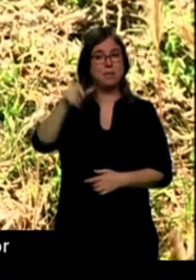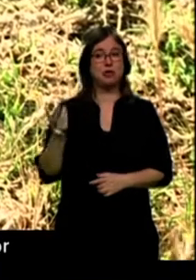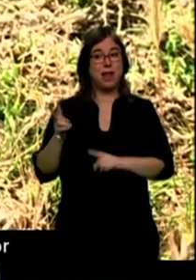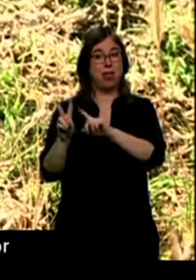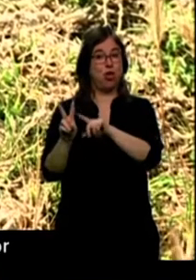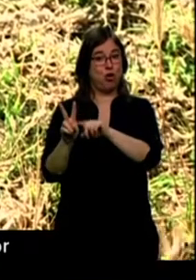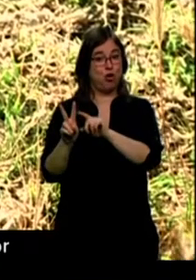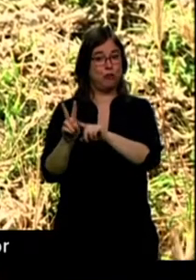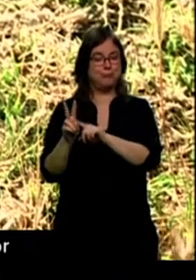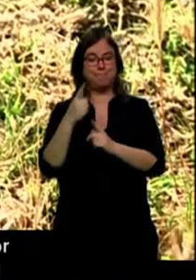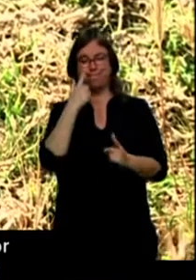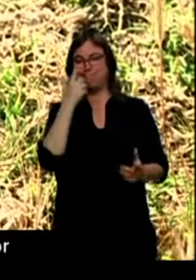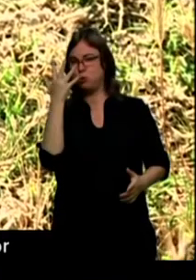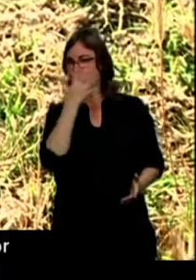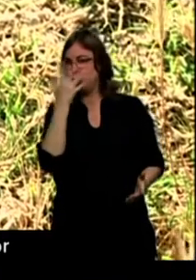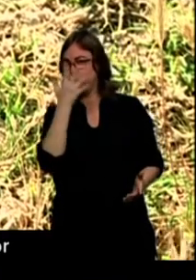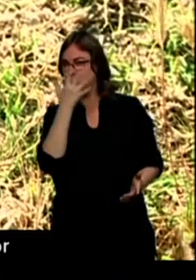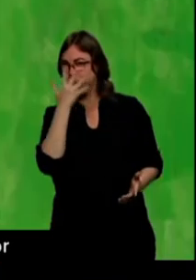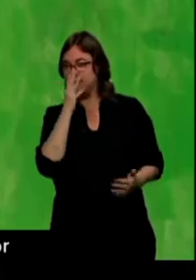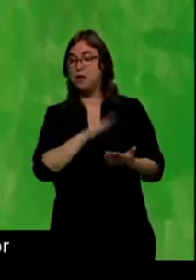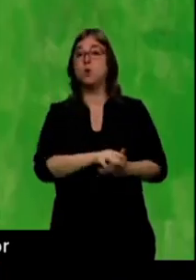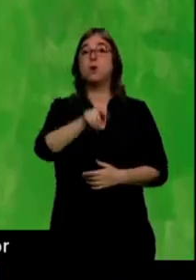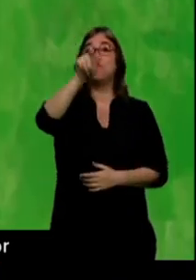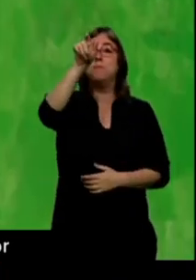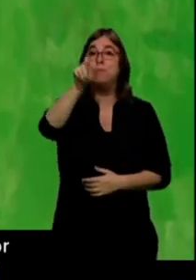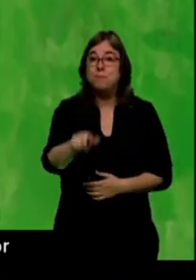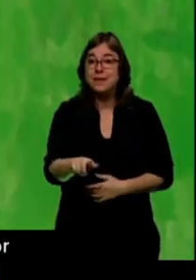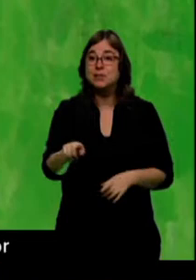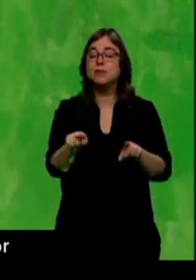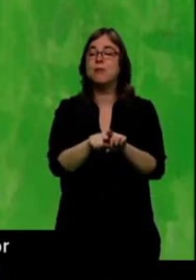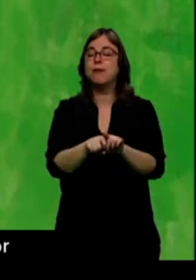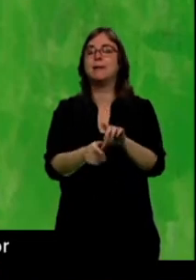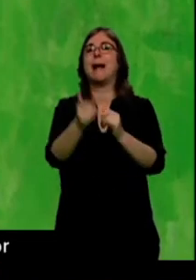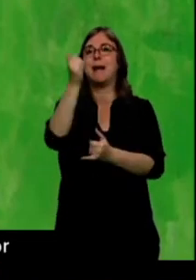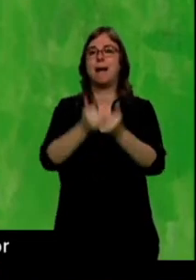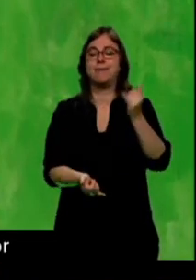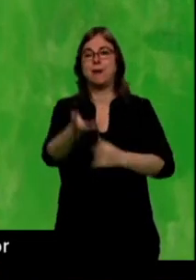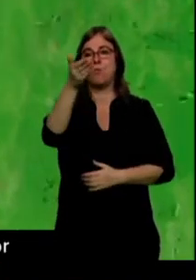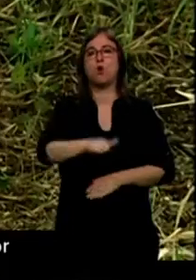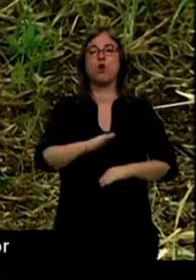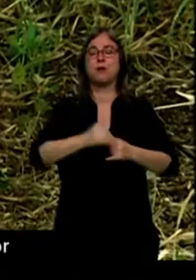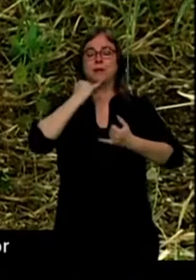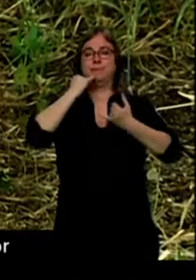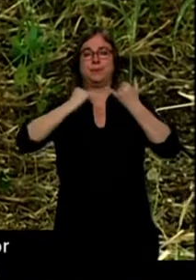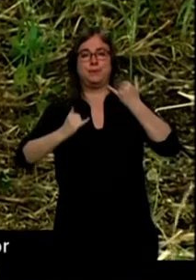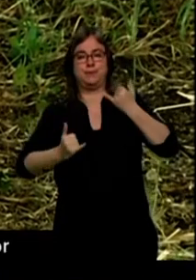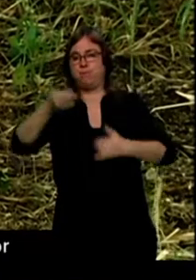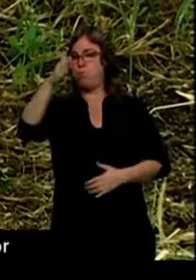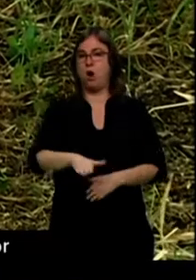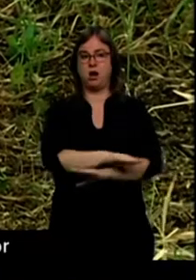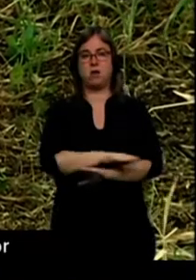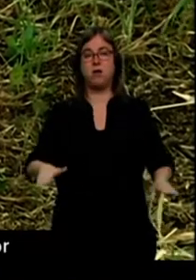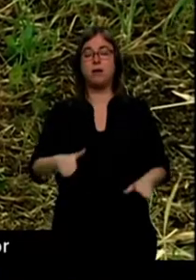actitud sospechosa. Uno de ellos sería el que acabara falleciendo al ser electrocutado. La Guardia Civil todavía no da por cerrada la